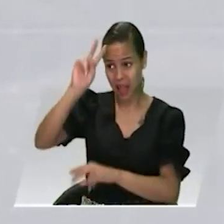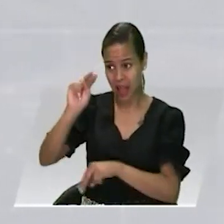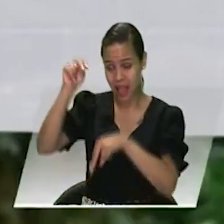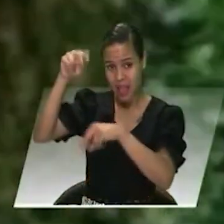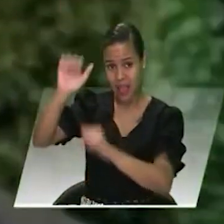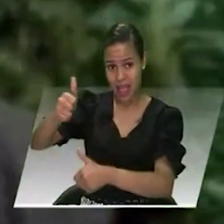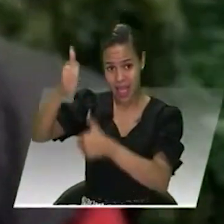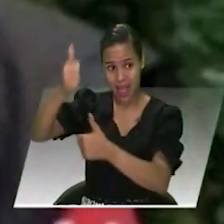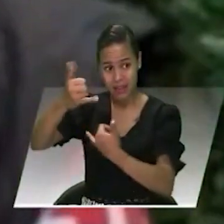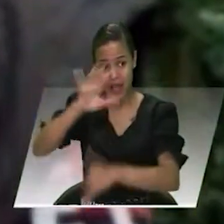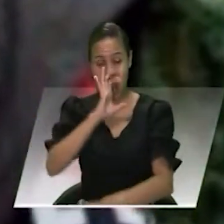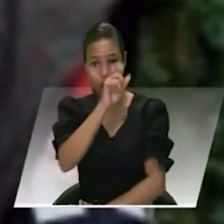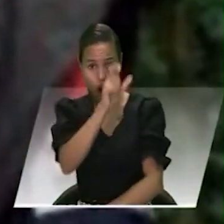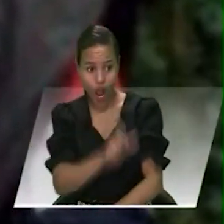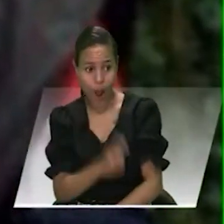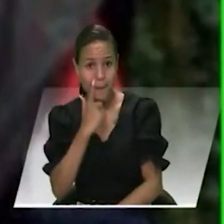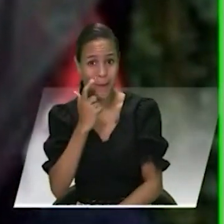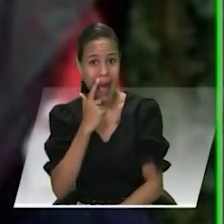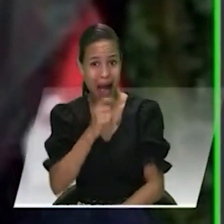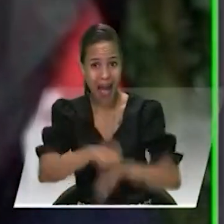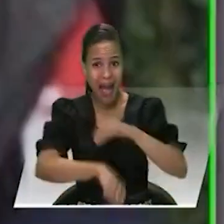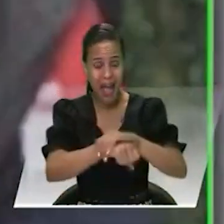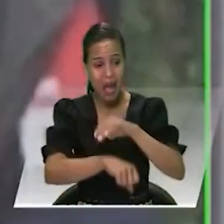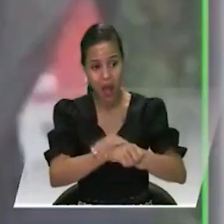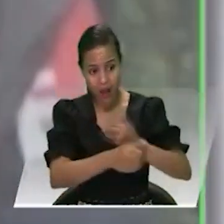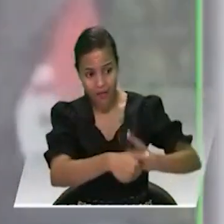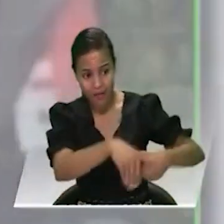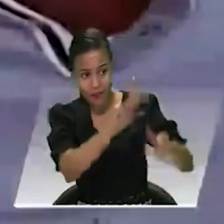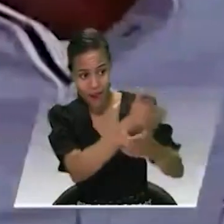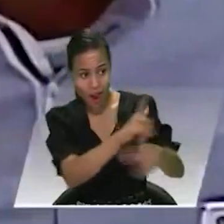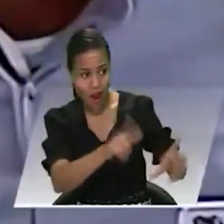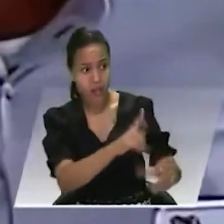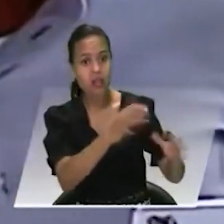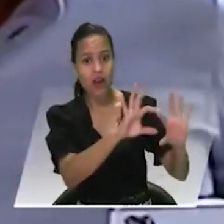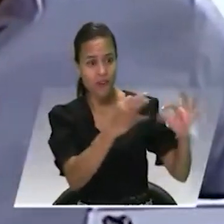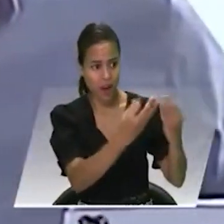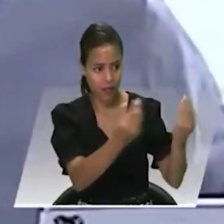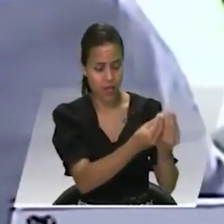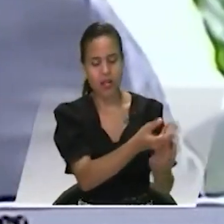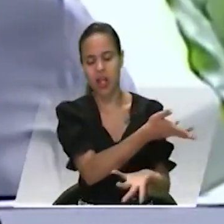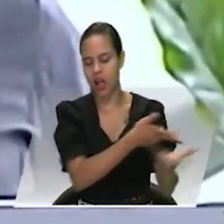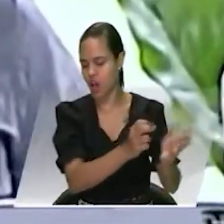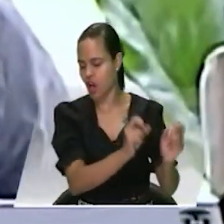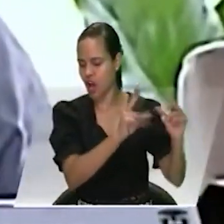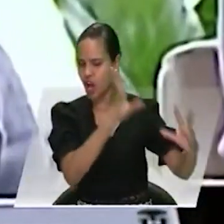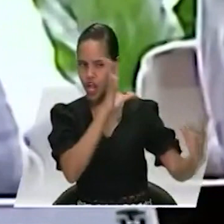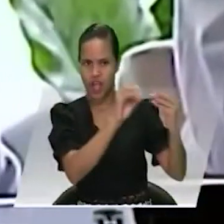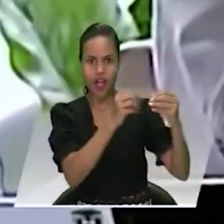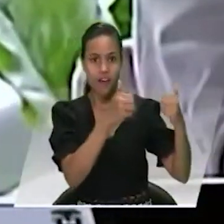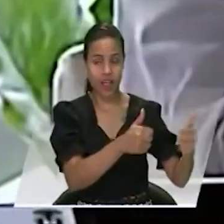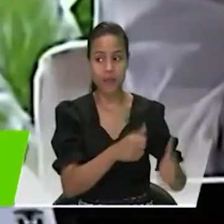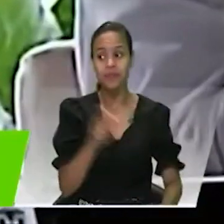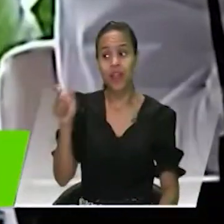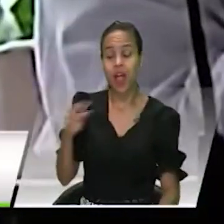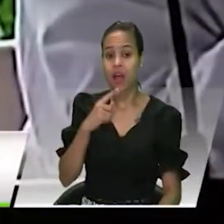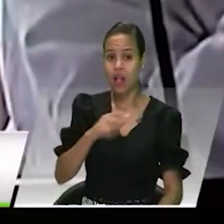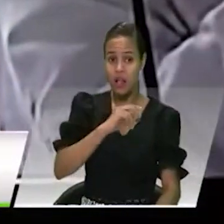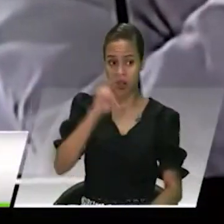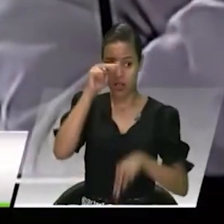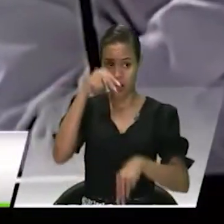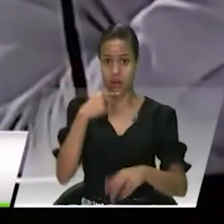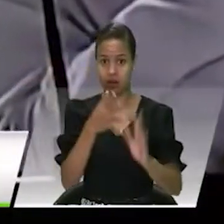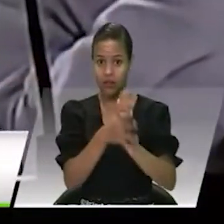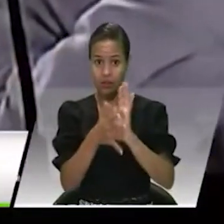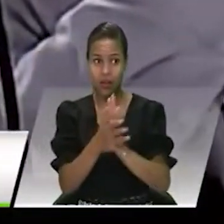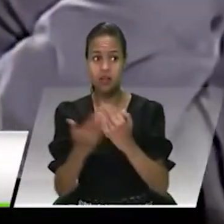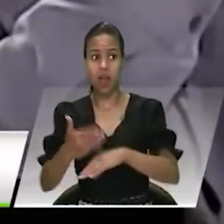Luis Díaz, el ELN cumplió con la familia y con Lucho. El líder guerrillero señaló también que en las rondas de conversaciones